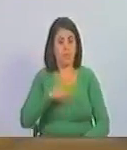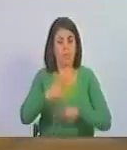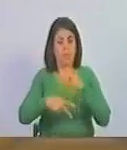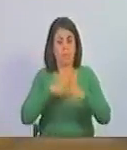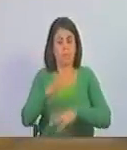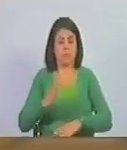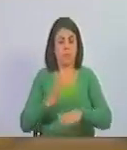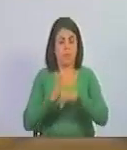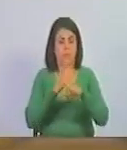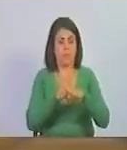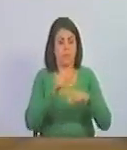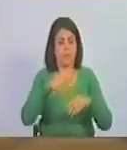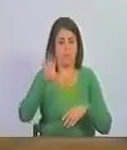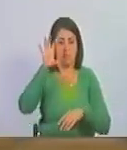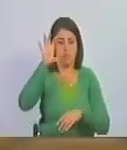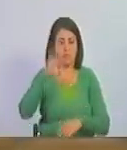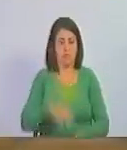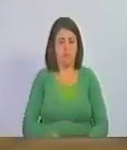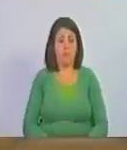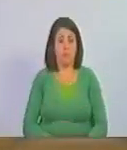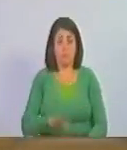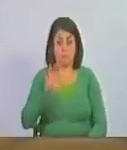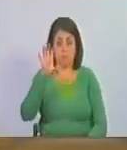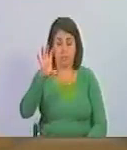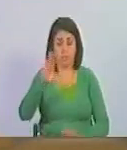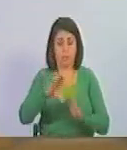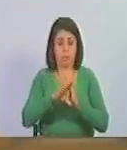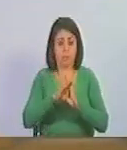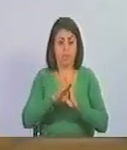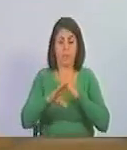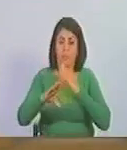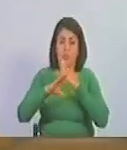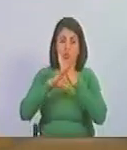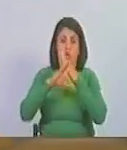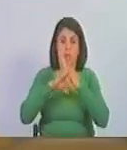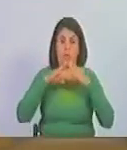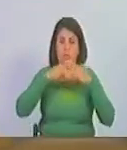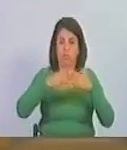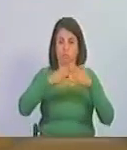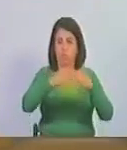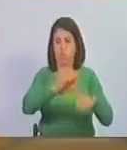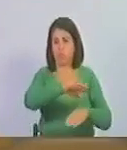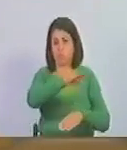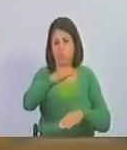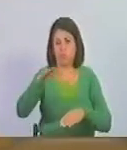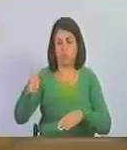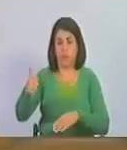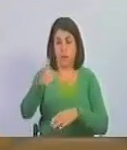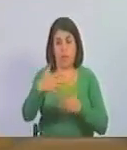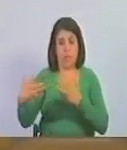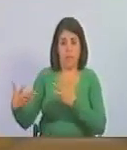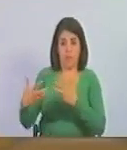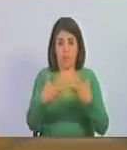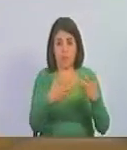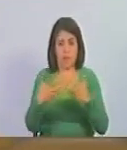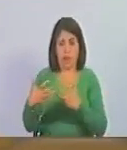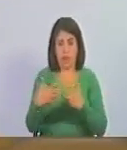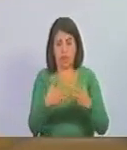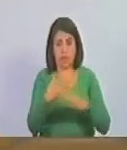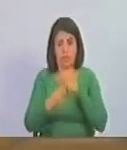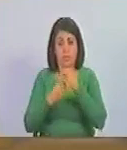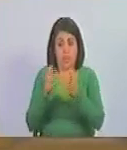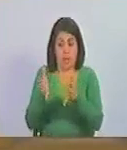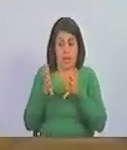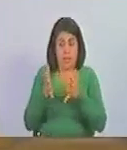bloqueo en este país a la patria eran bloqueos navales. y cada batalla naval que se